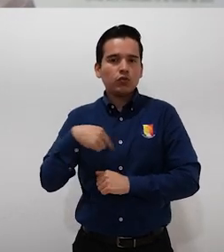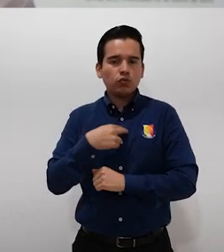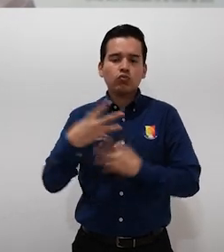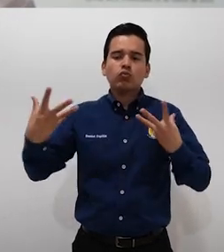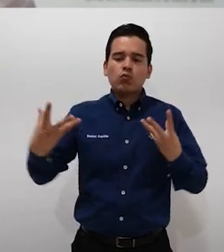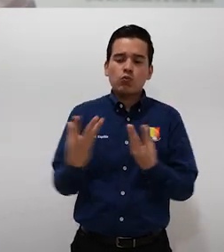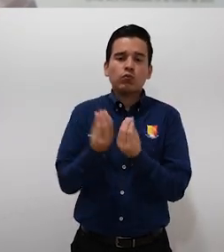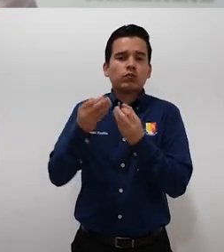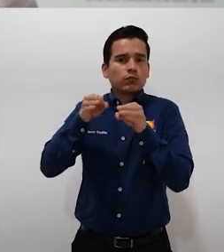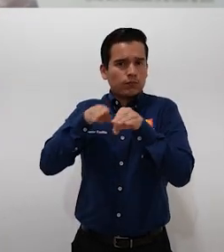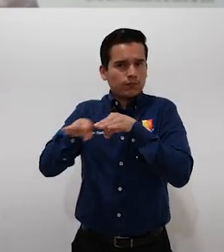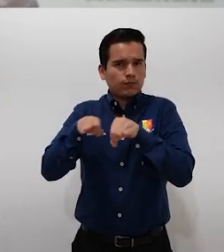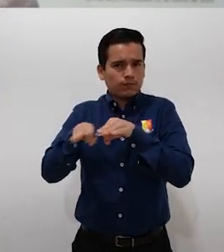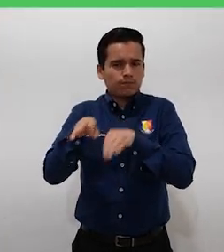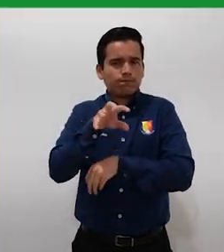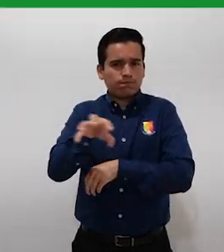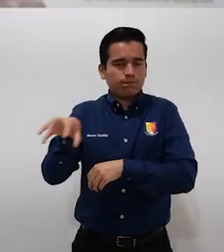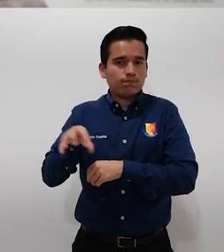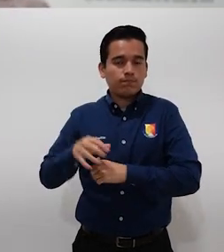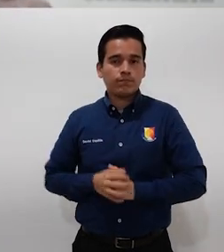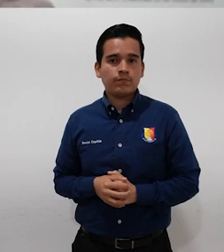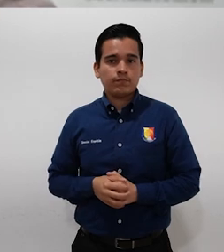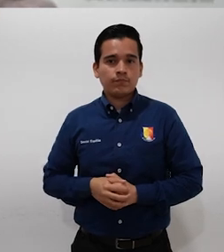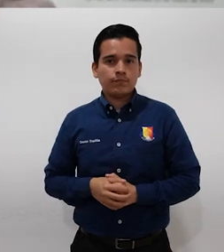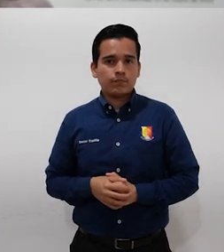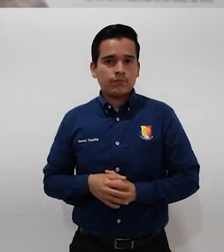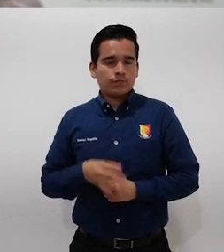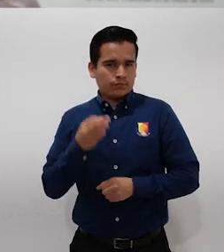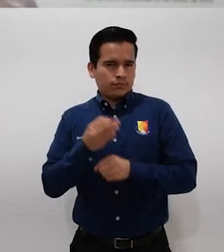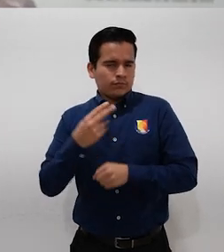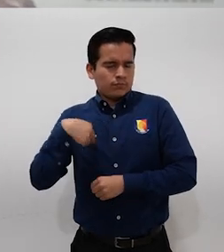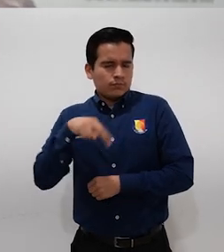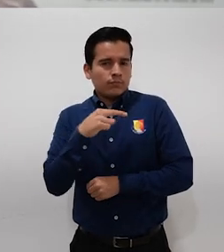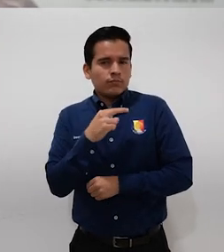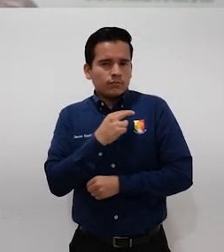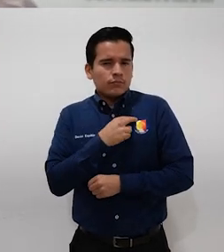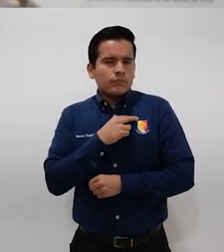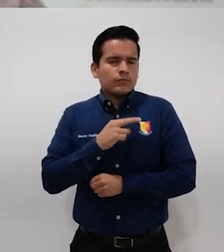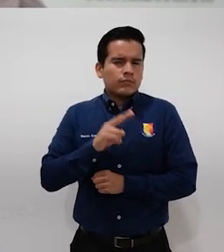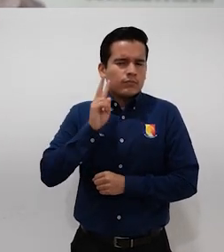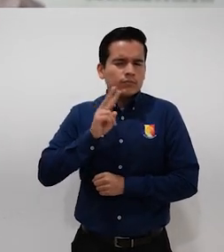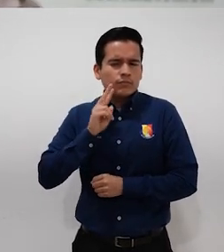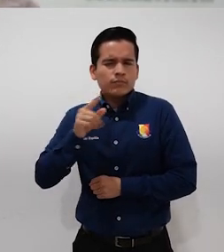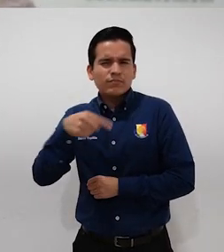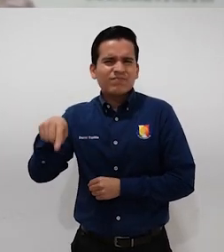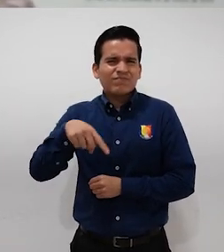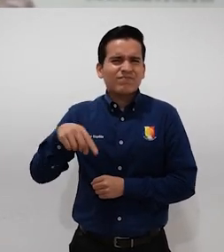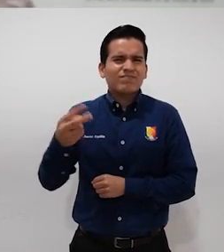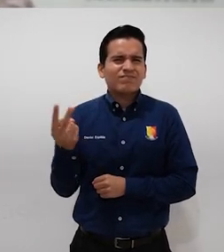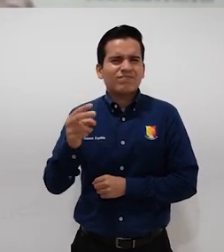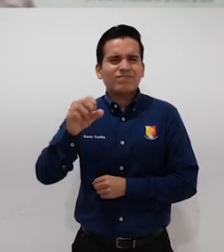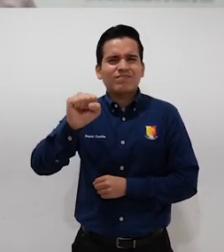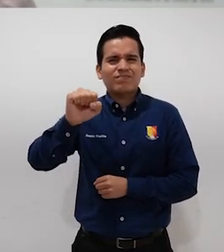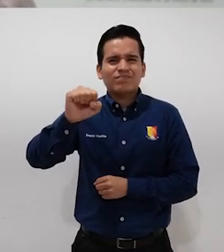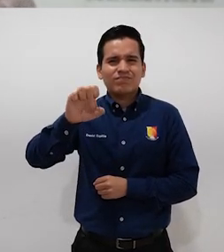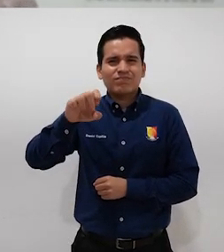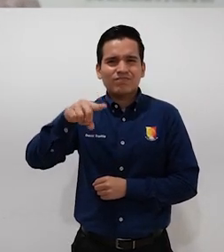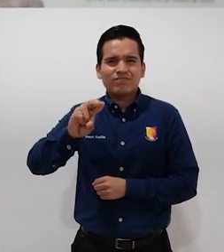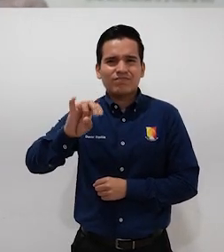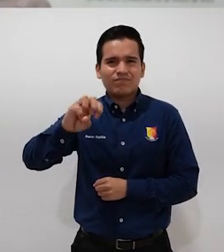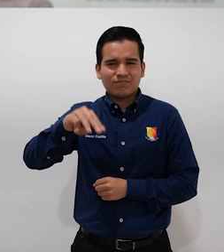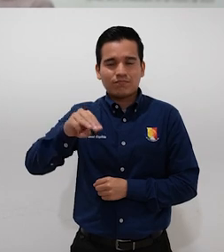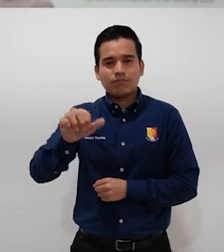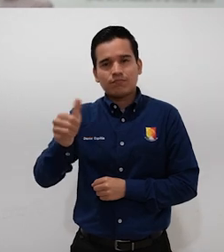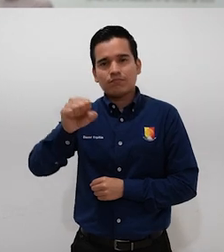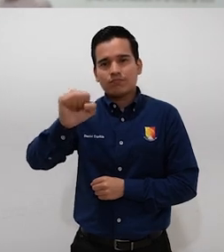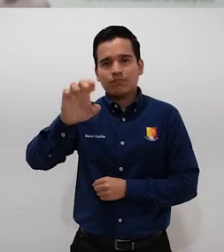par trabajando con las dos dependencias. Ahorita queremos ver tanto con CEPADA y con CEPUIN qué programas de